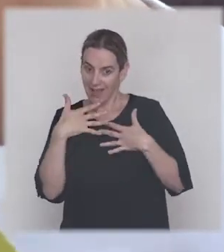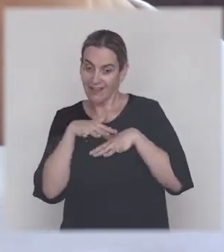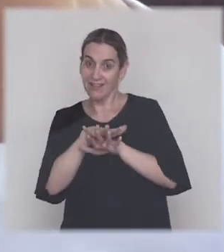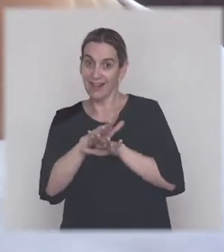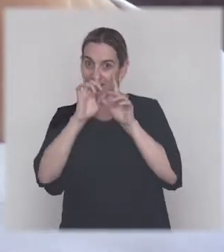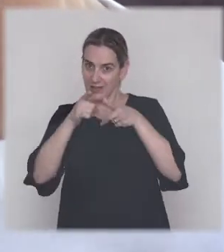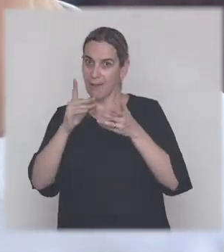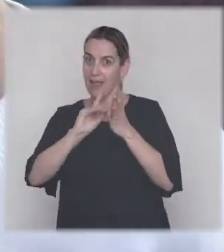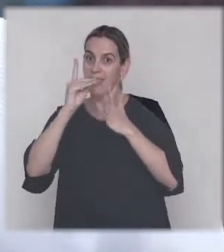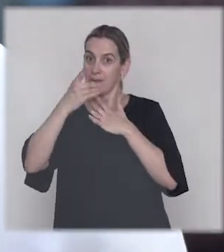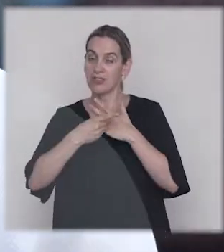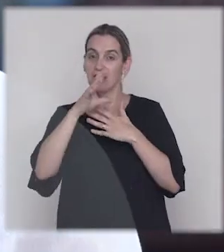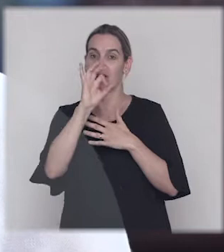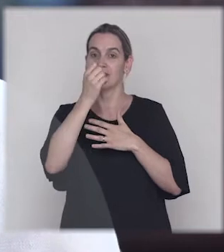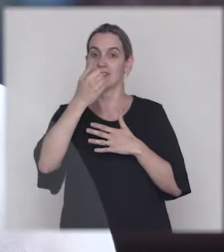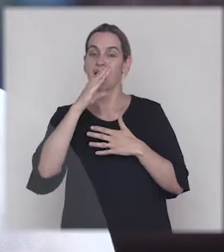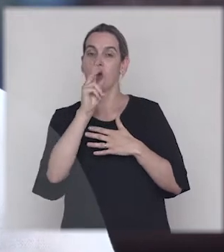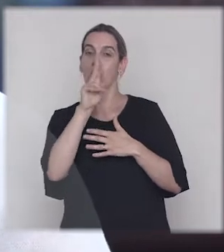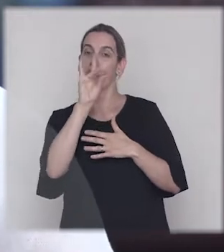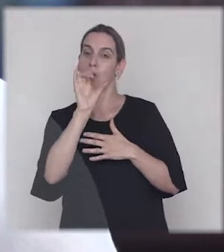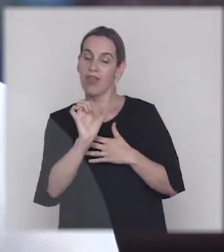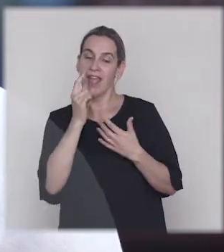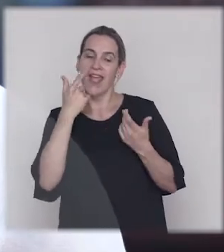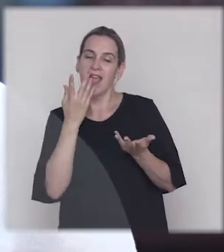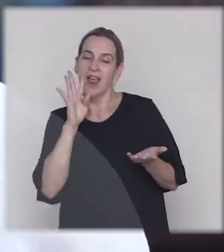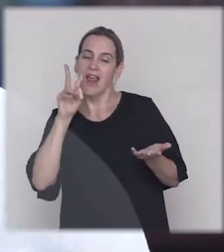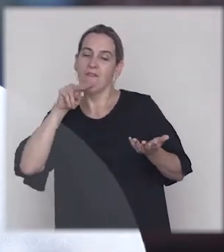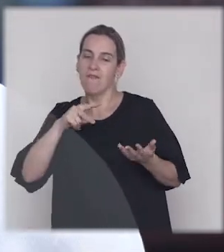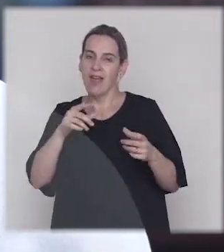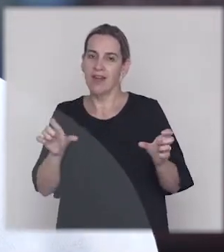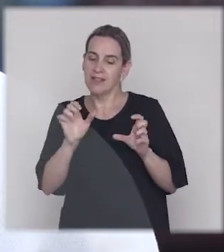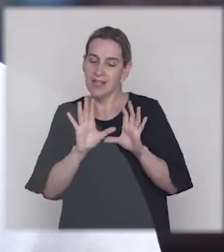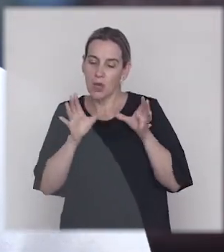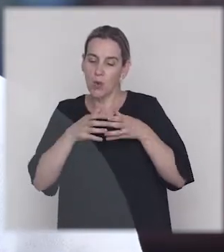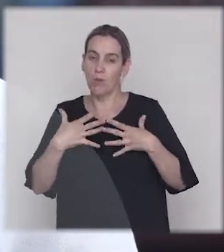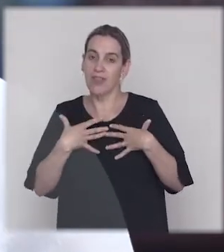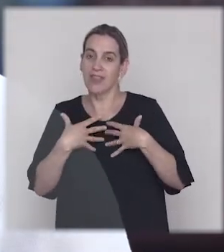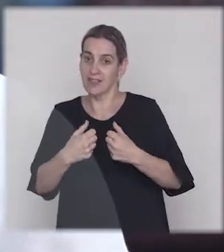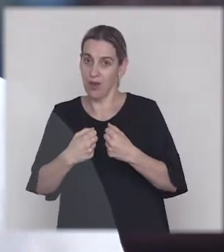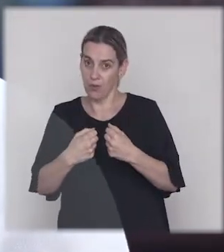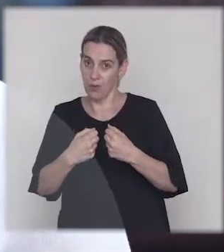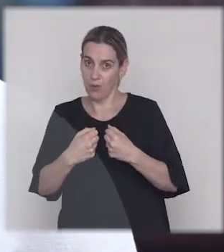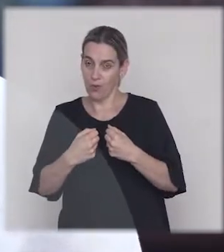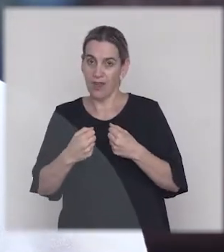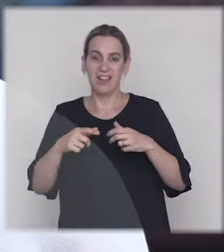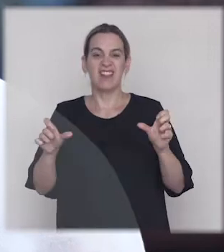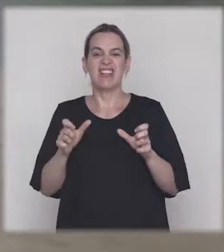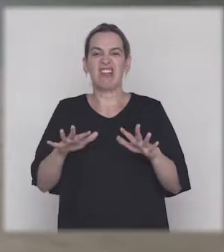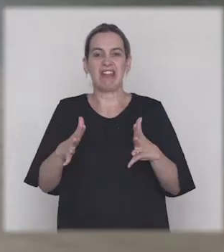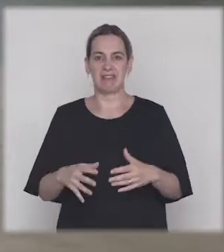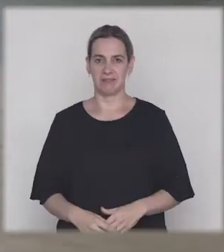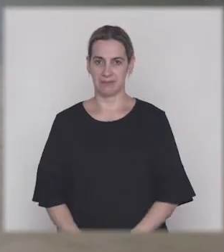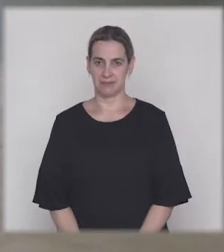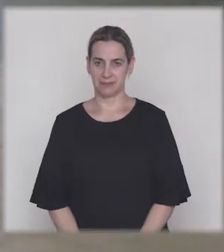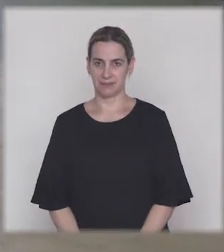integrante del proyecto SACUDE, es la mirada que tiene el equipo de salud de lo que es la salud.